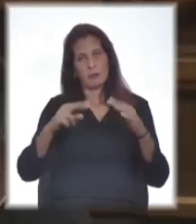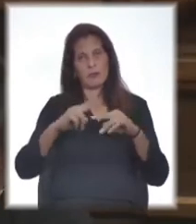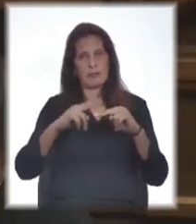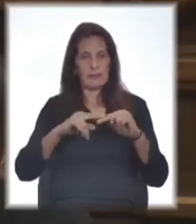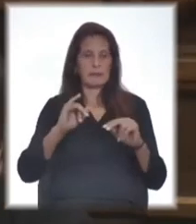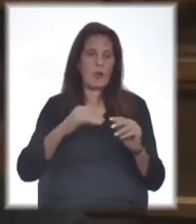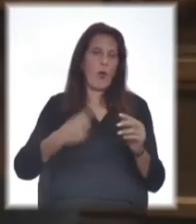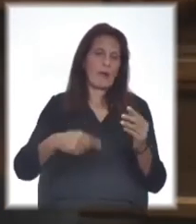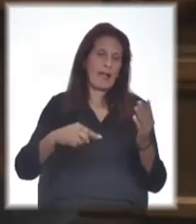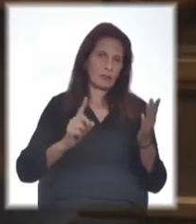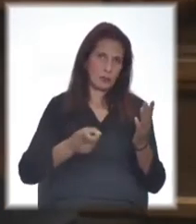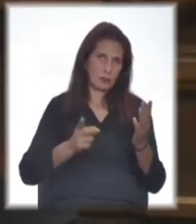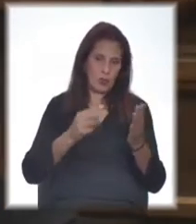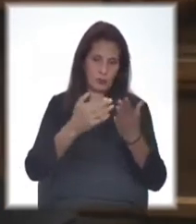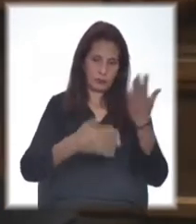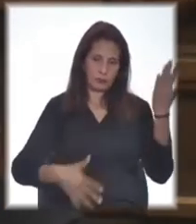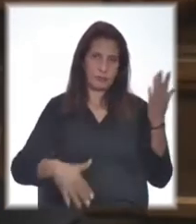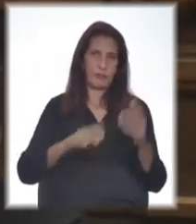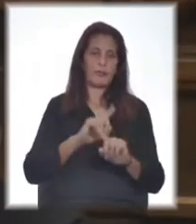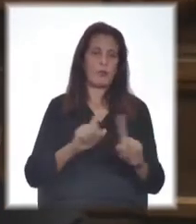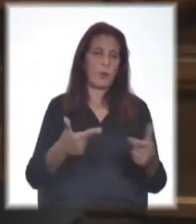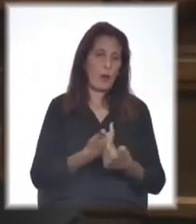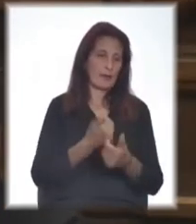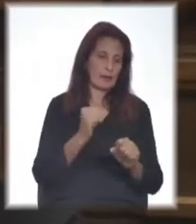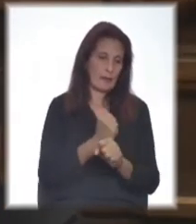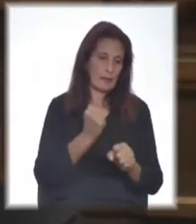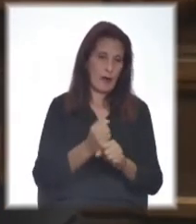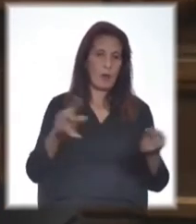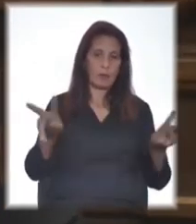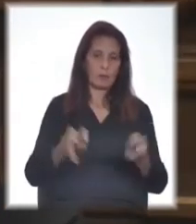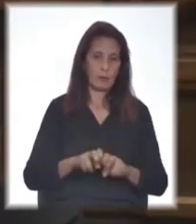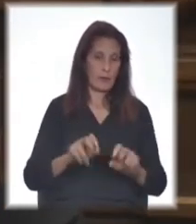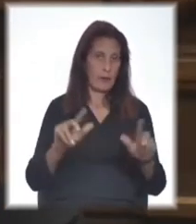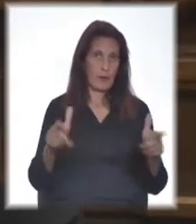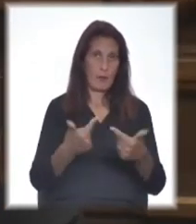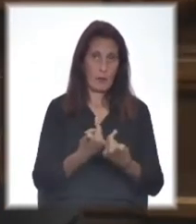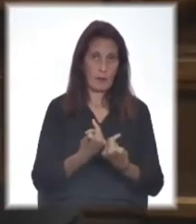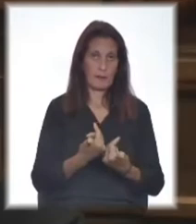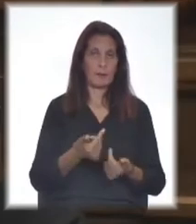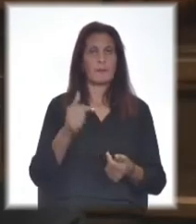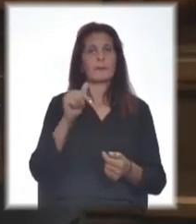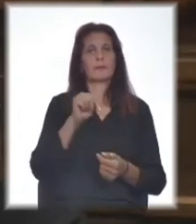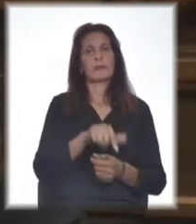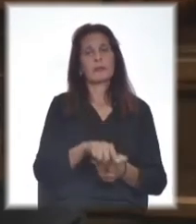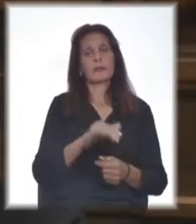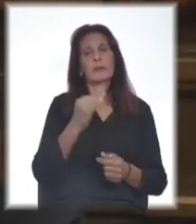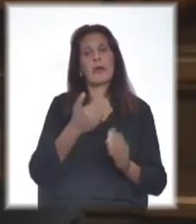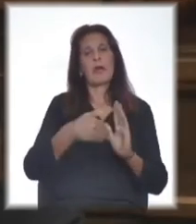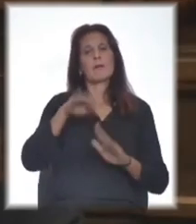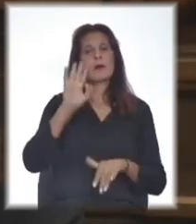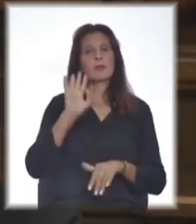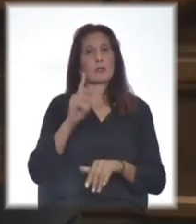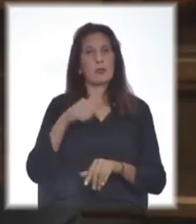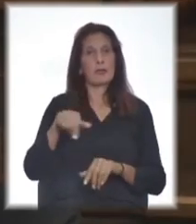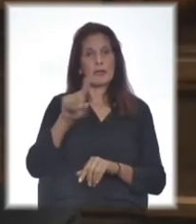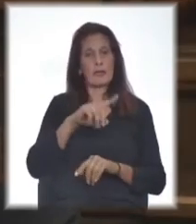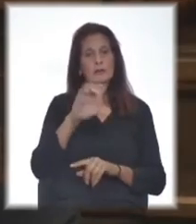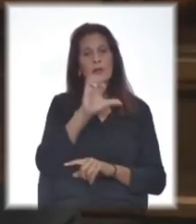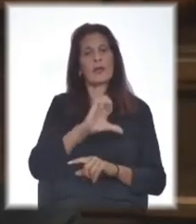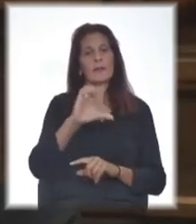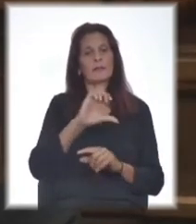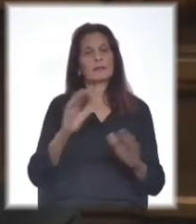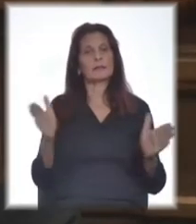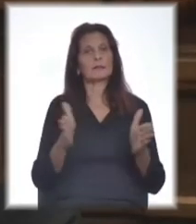obligaciones pertinentes. Pero sin poder trabajar, sin poder facturar. Y hay que tener en cuenta que la inmensa mayoría de ellos son empresas